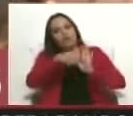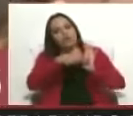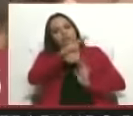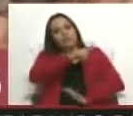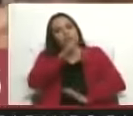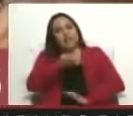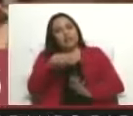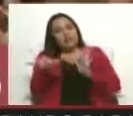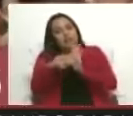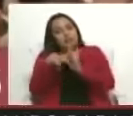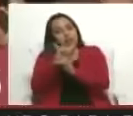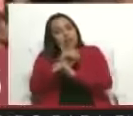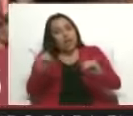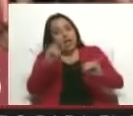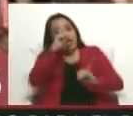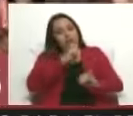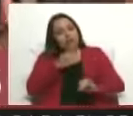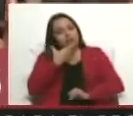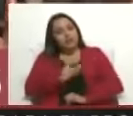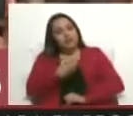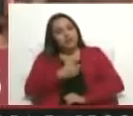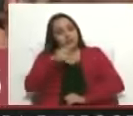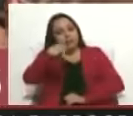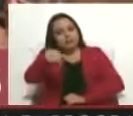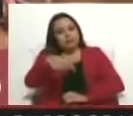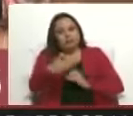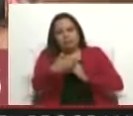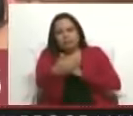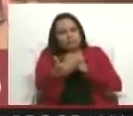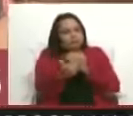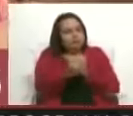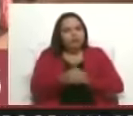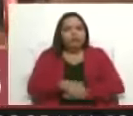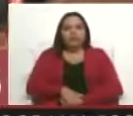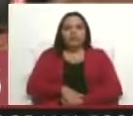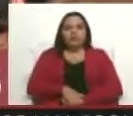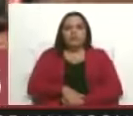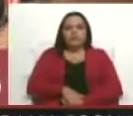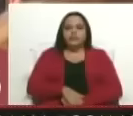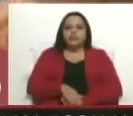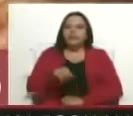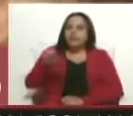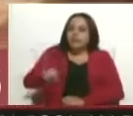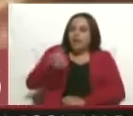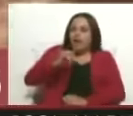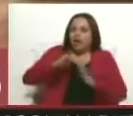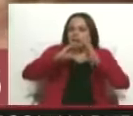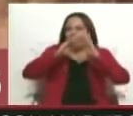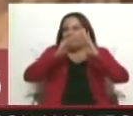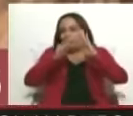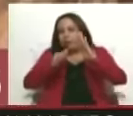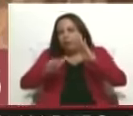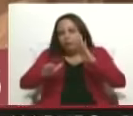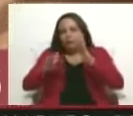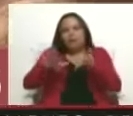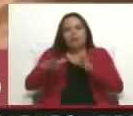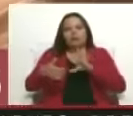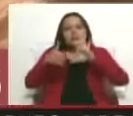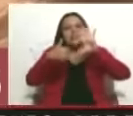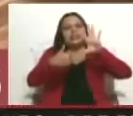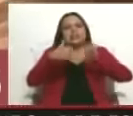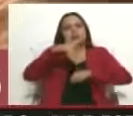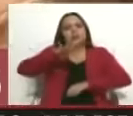en diciembre prácticamente? Bueno, fíjate, veníamos prácticamente de una producción anual de 640.